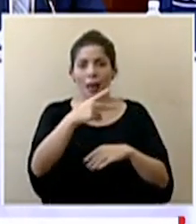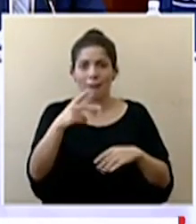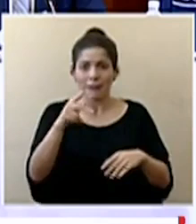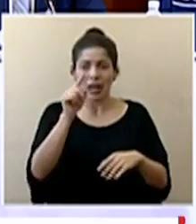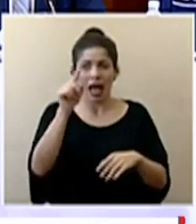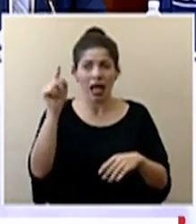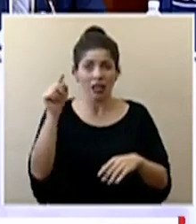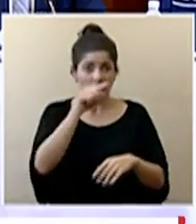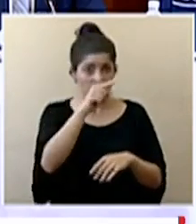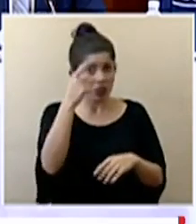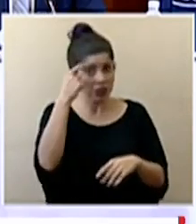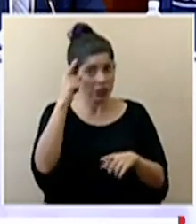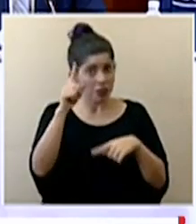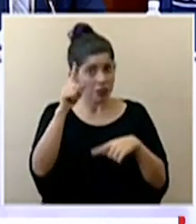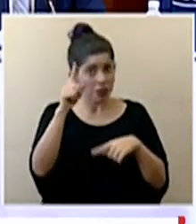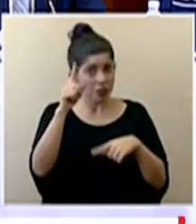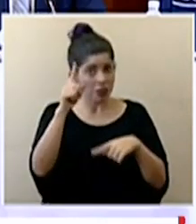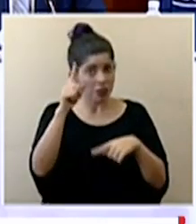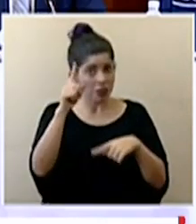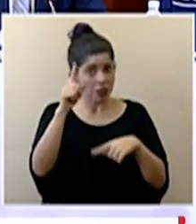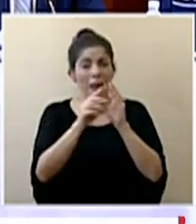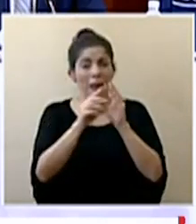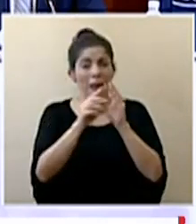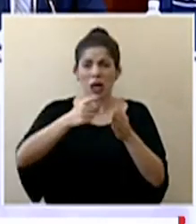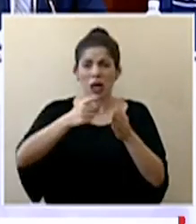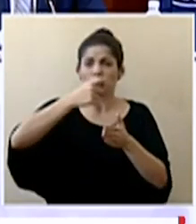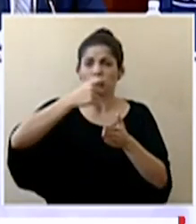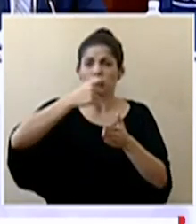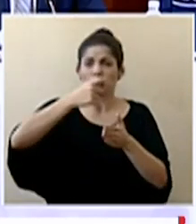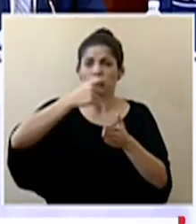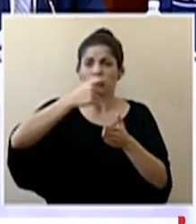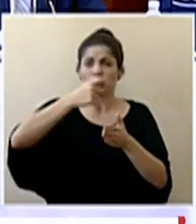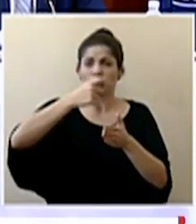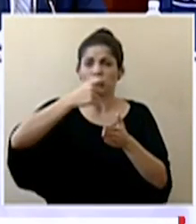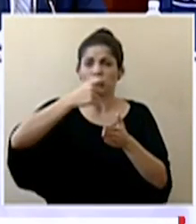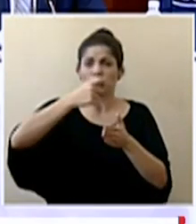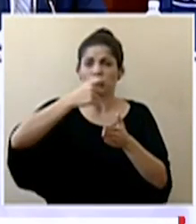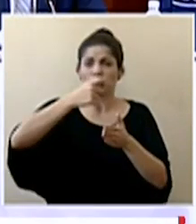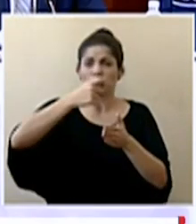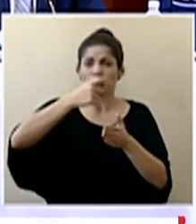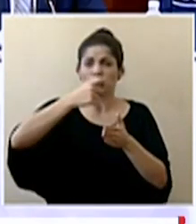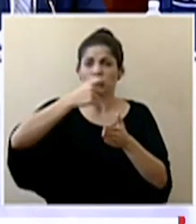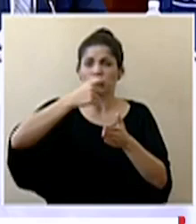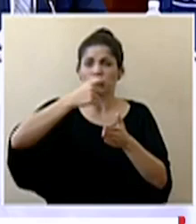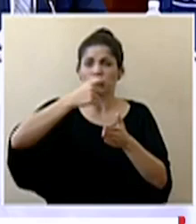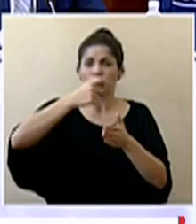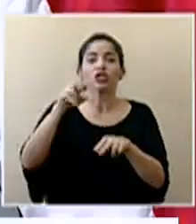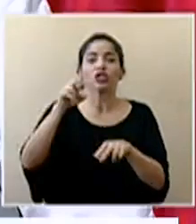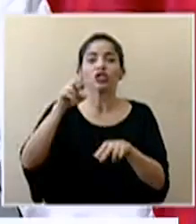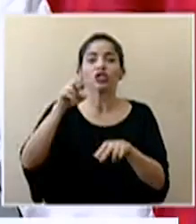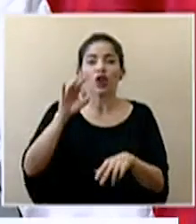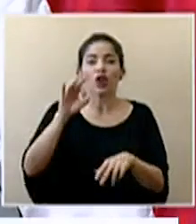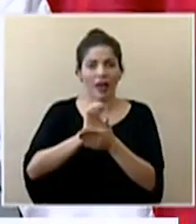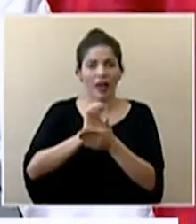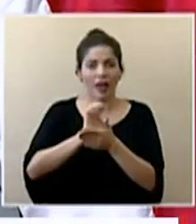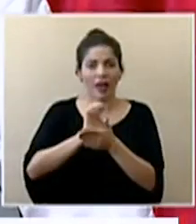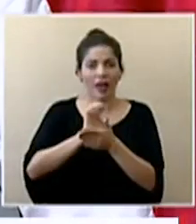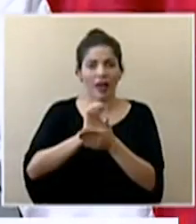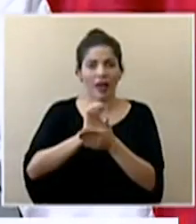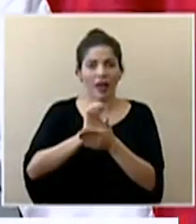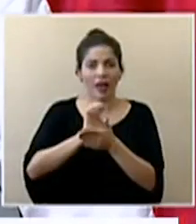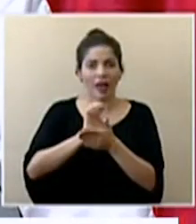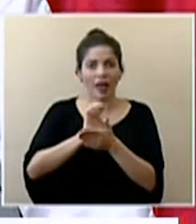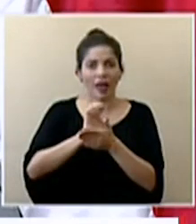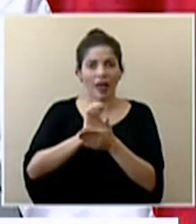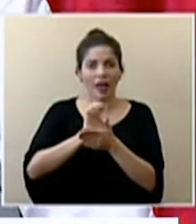¿se valora pedir modificaciones a la ley para endurecer estas violaciones y evitar casos como los de los surfistas? recordemos que en el tema de las playas